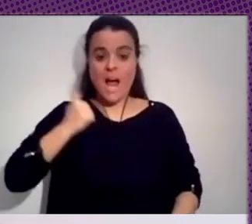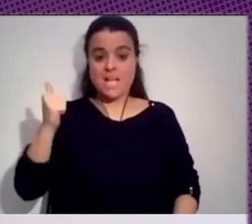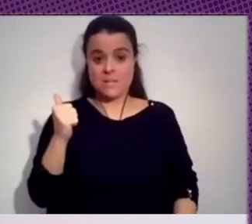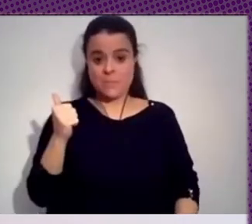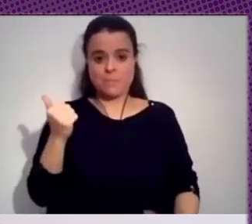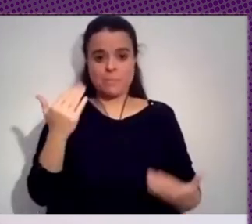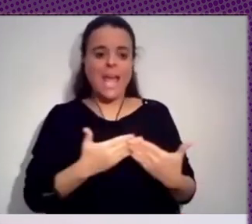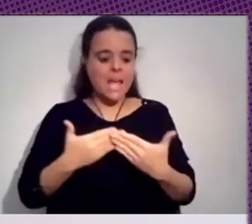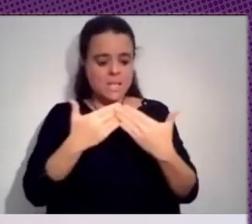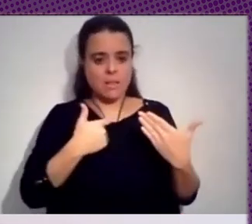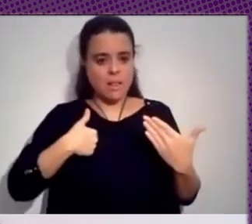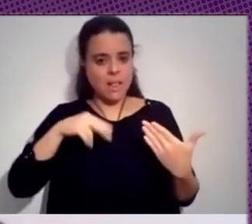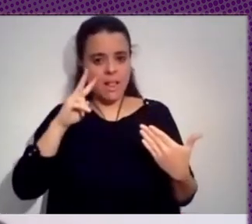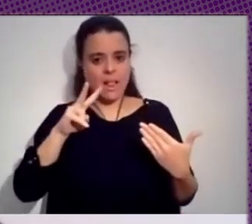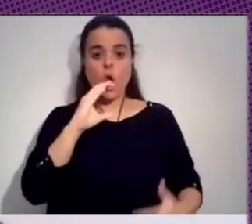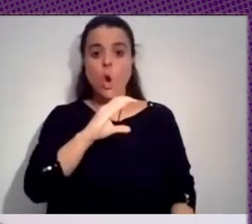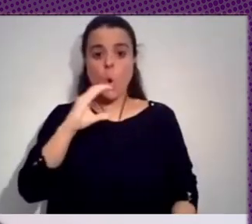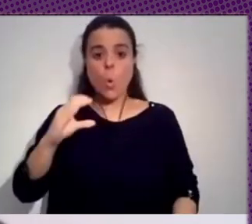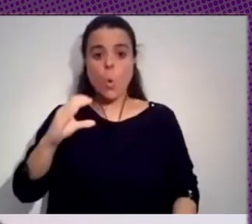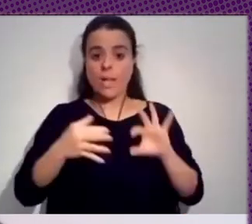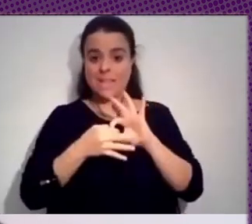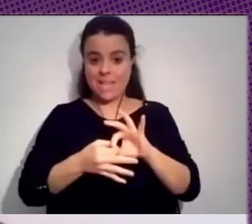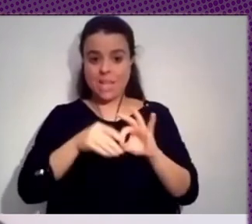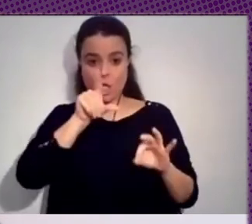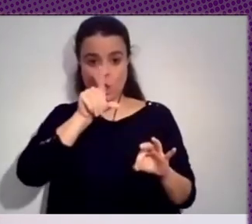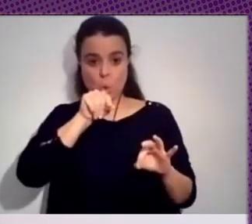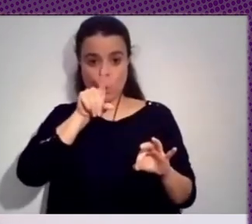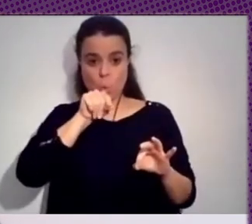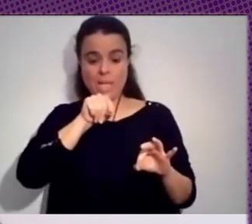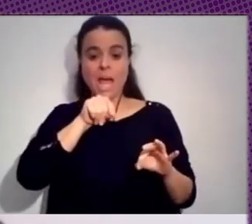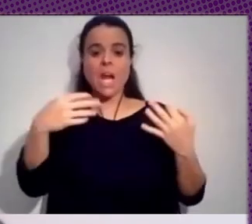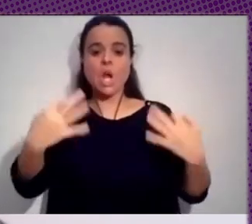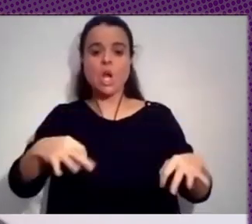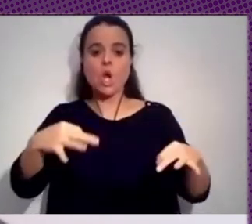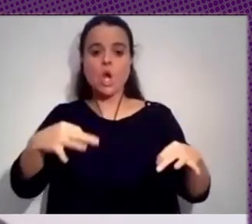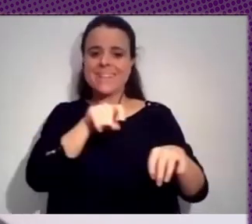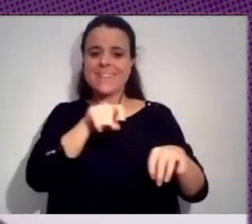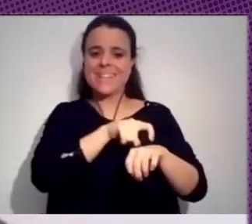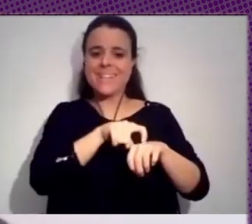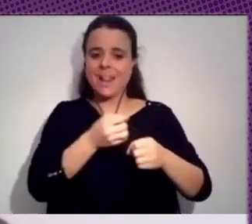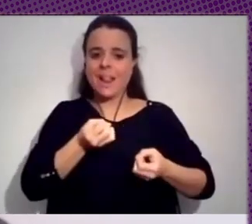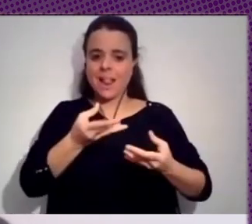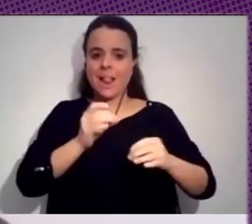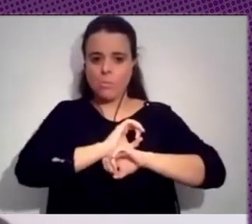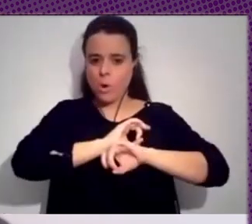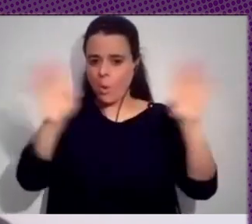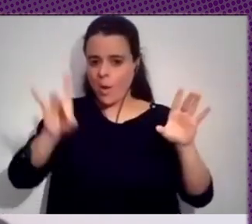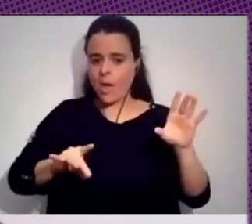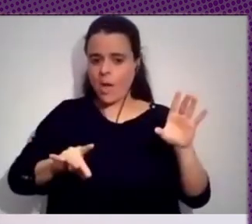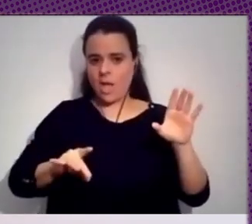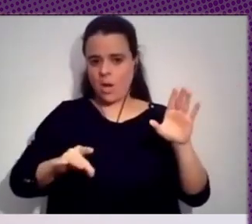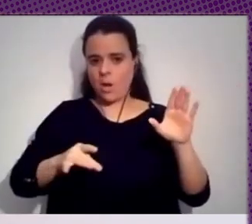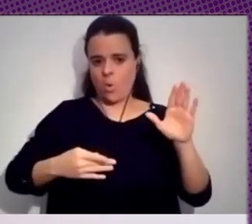retuitean normalmente quien promueve este tipo de mensajes aparece bien bien situado ahí este medio bueno